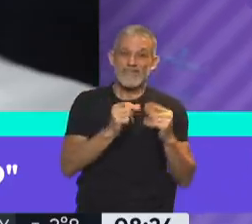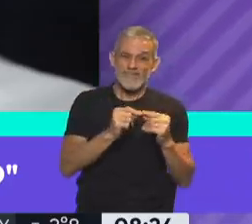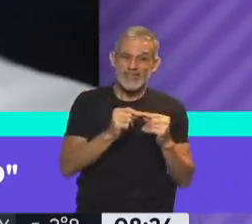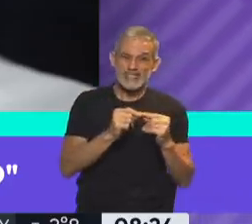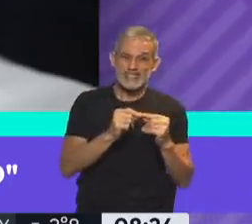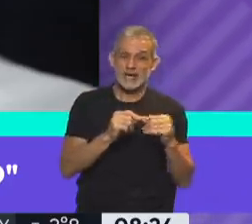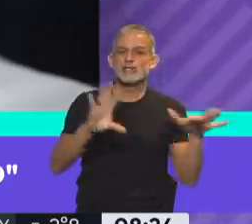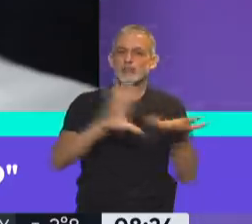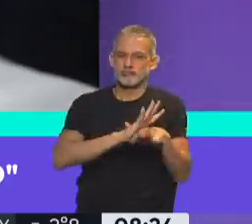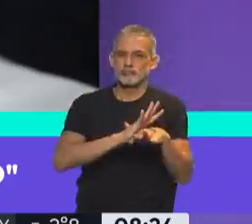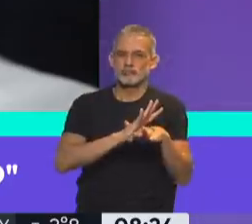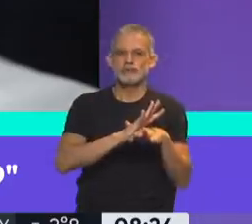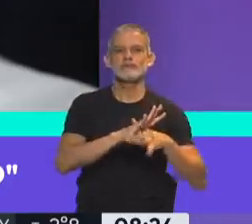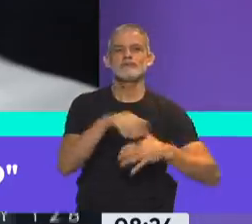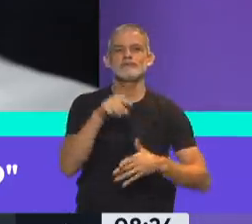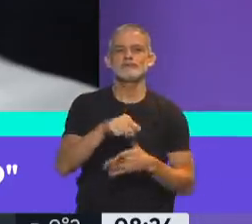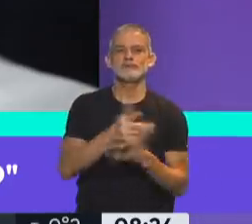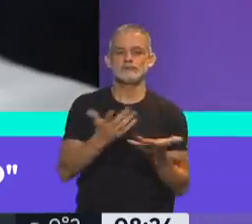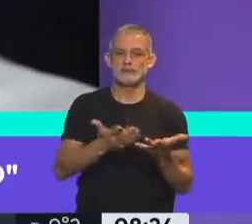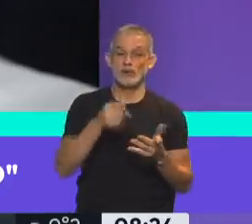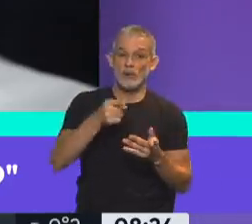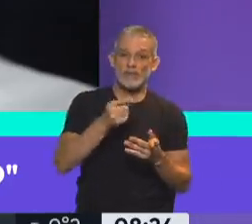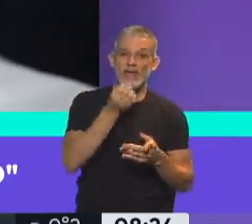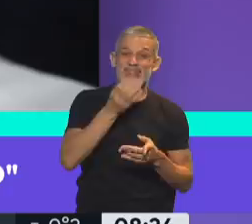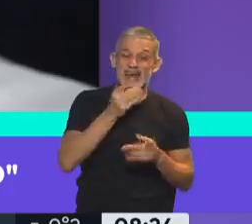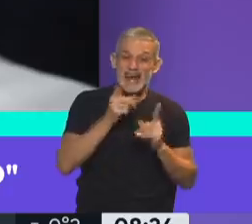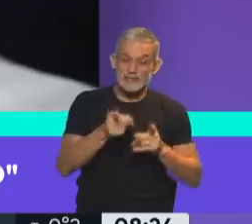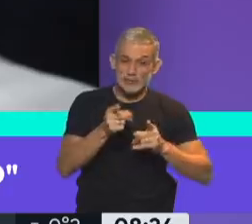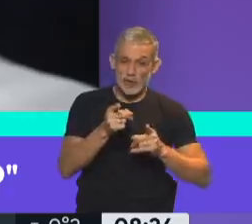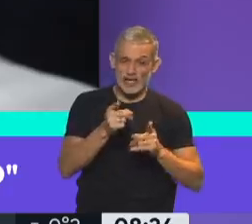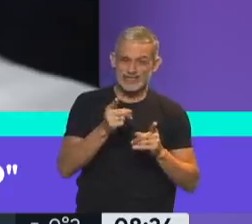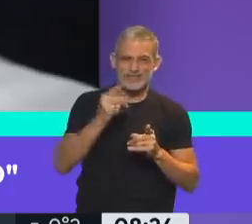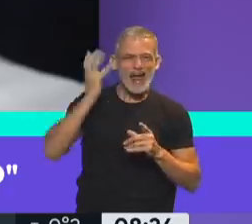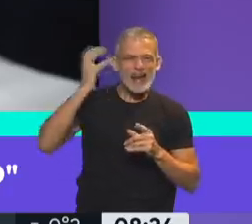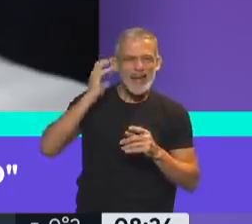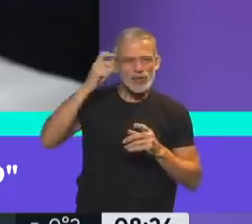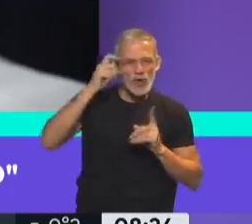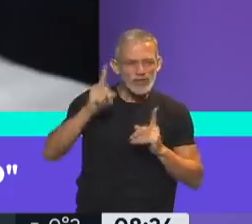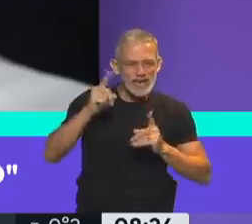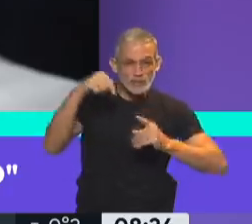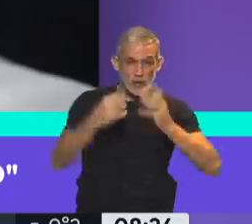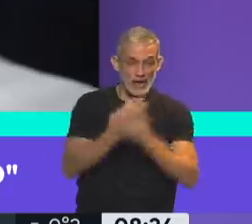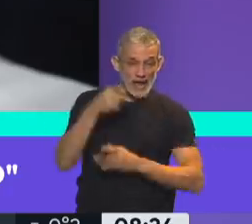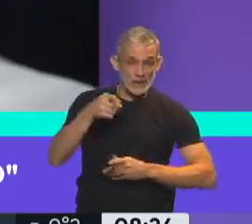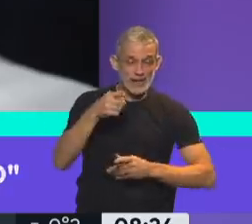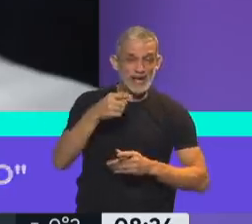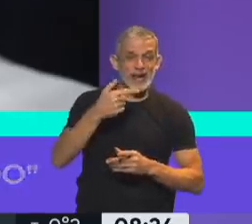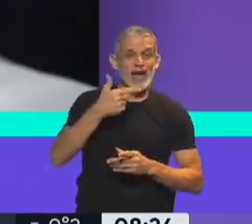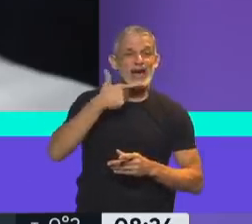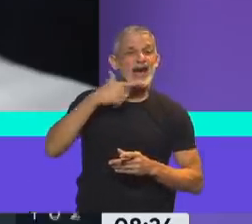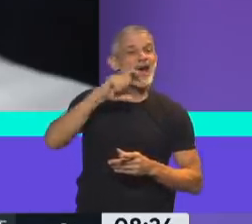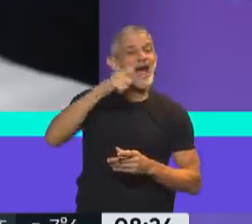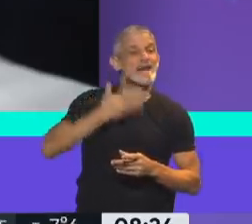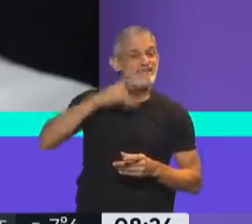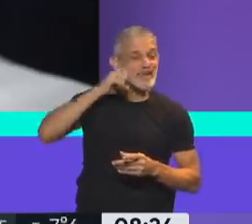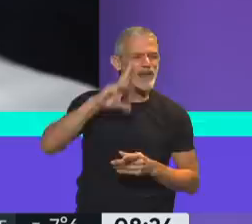entiende, son correctas. A través de declaraciones que hizo a Radio 10 durante esta mañana, Santiago Cafiero agrega,